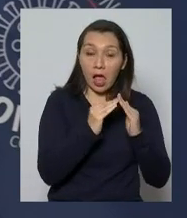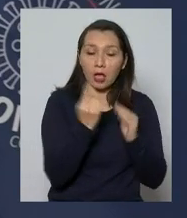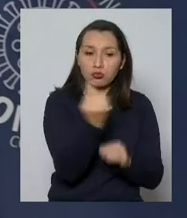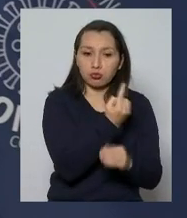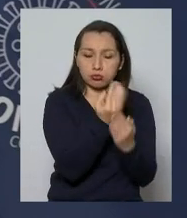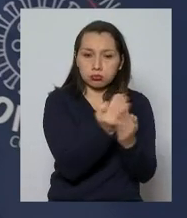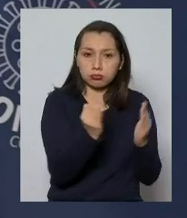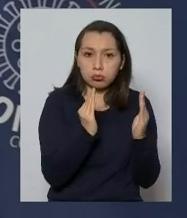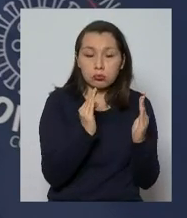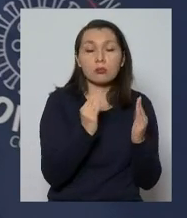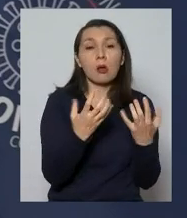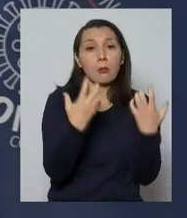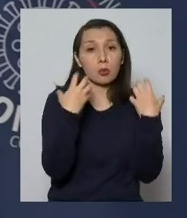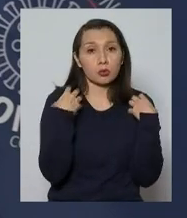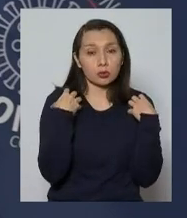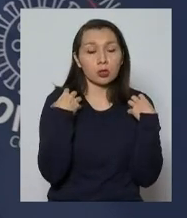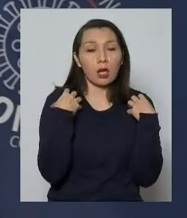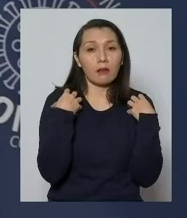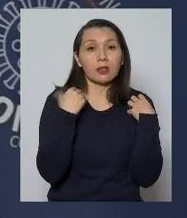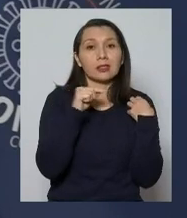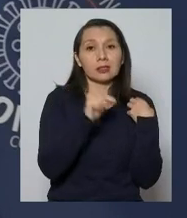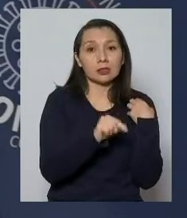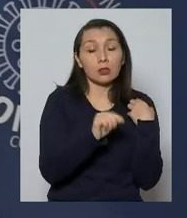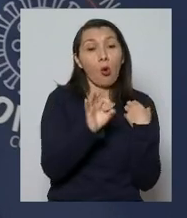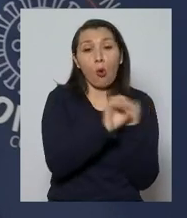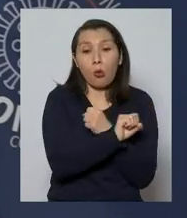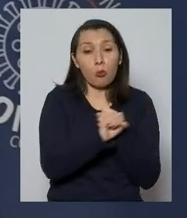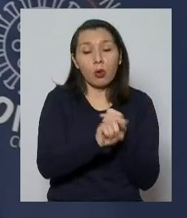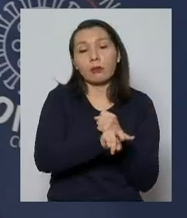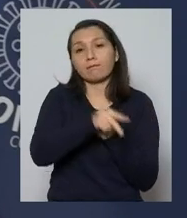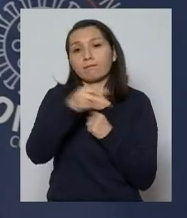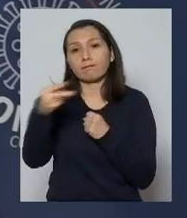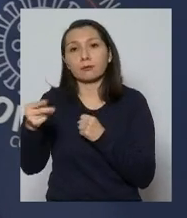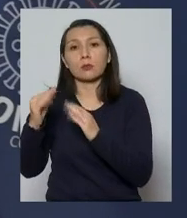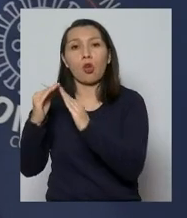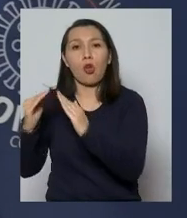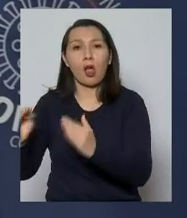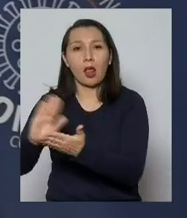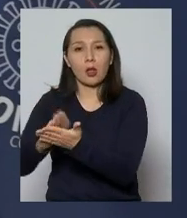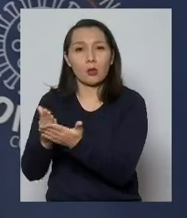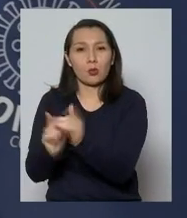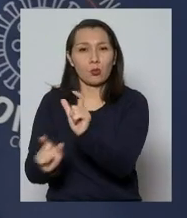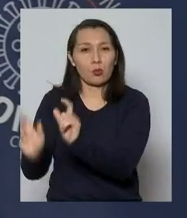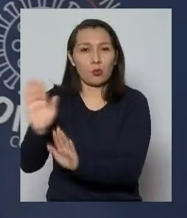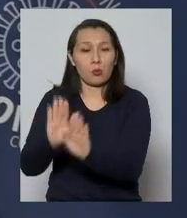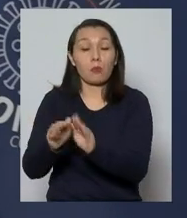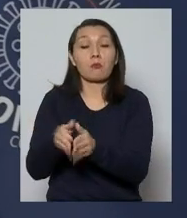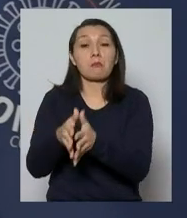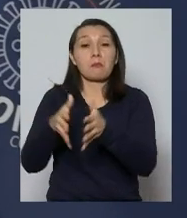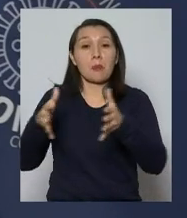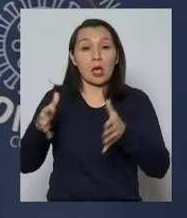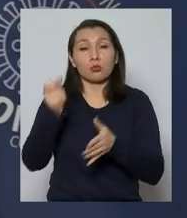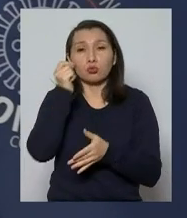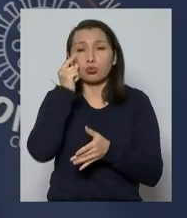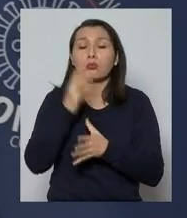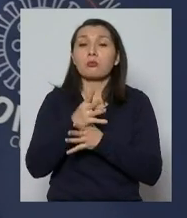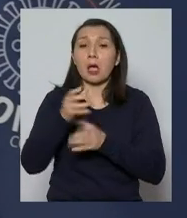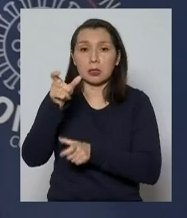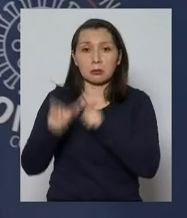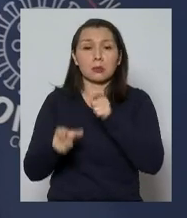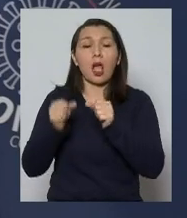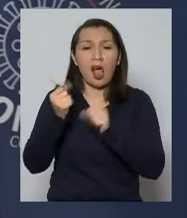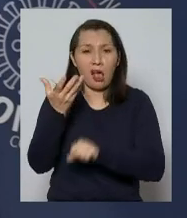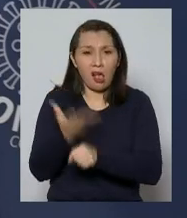y la responsabilidad para hacerlo en una residencia sanitaria, cuyos cupos hemos ampliado, como se sabe, en forma bien